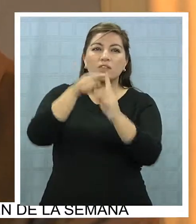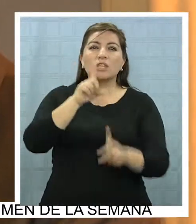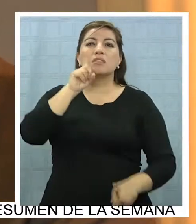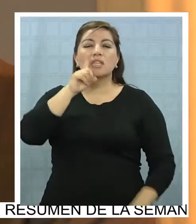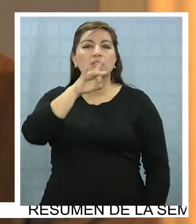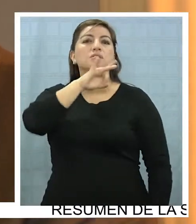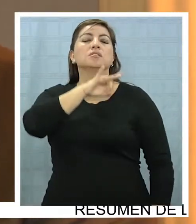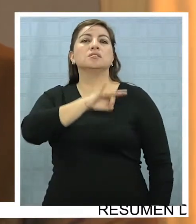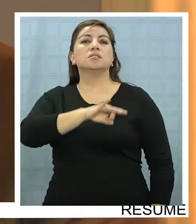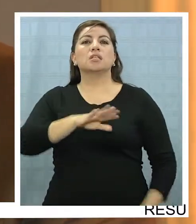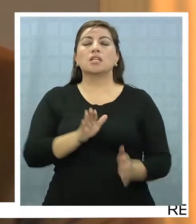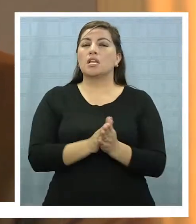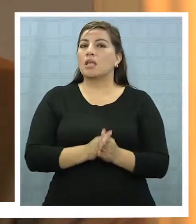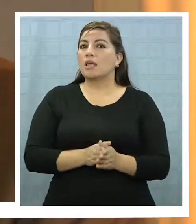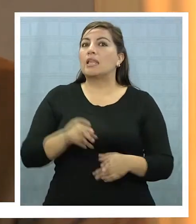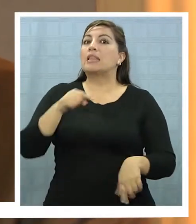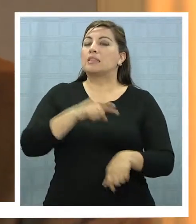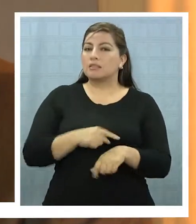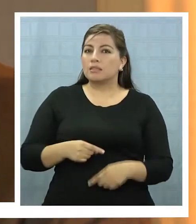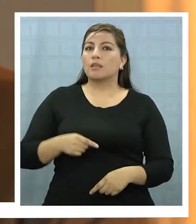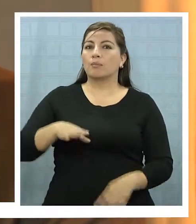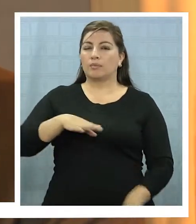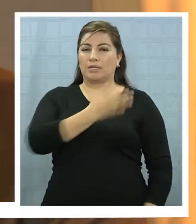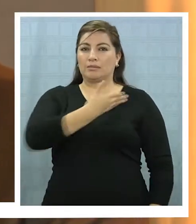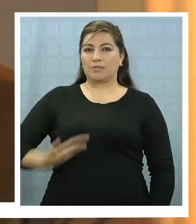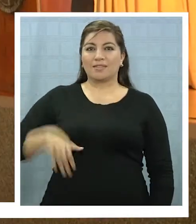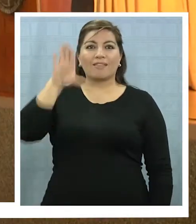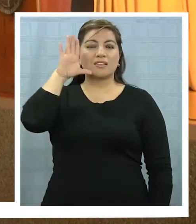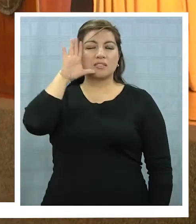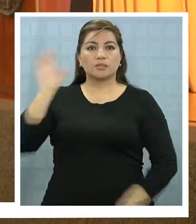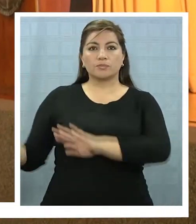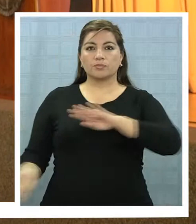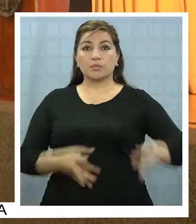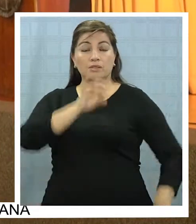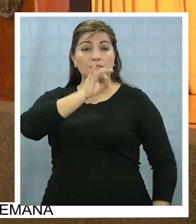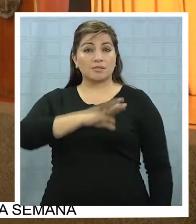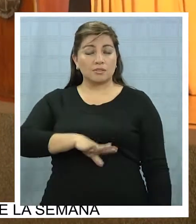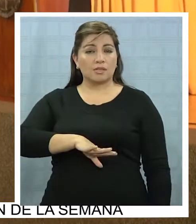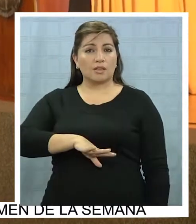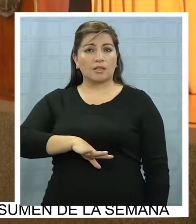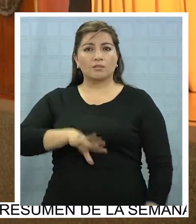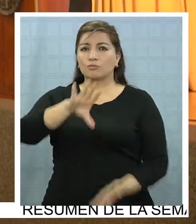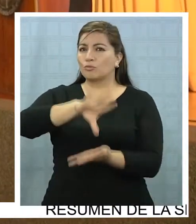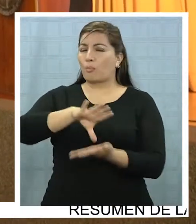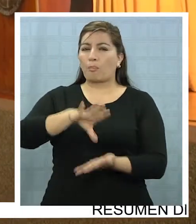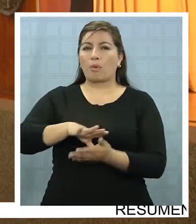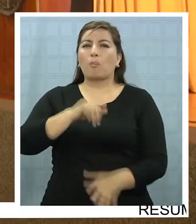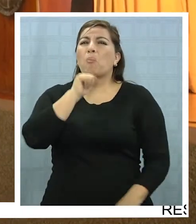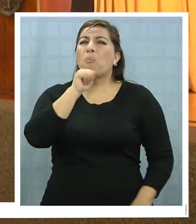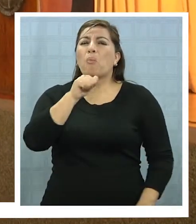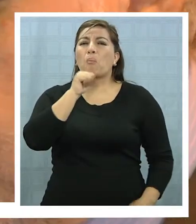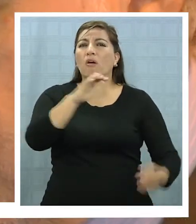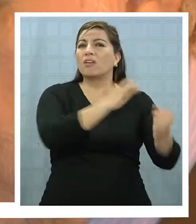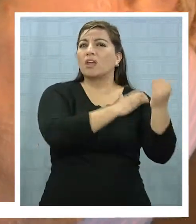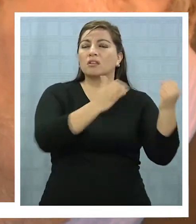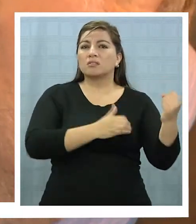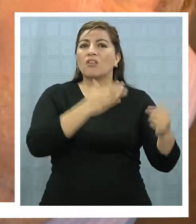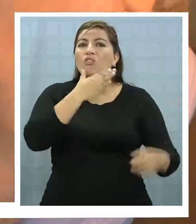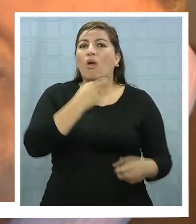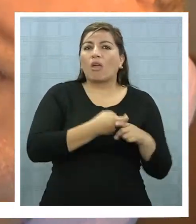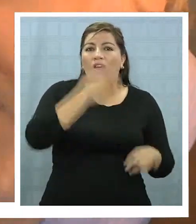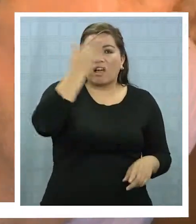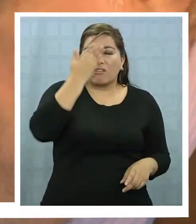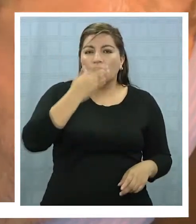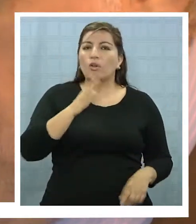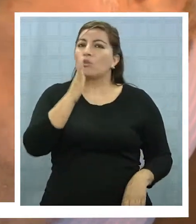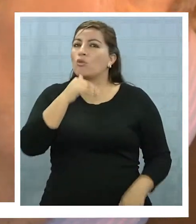para Chile la agenda energética de la presidenta Bachelet. Chile es un país que es muy pobre en recursos energéticos, no tenemos carbón, no tenemos